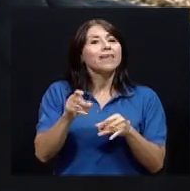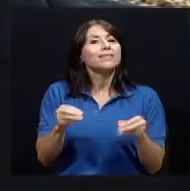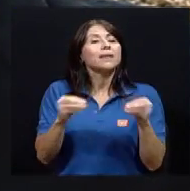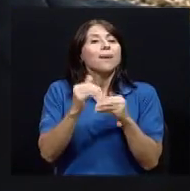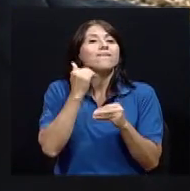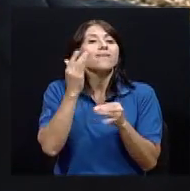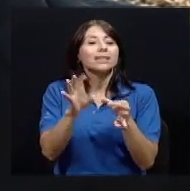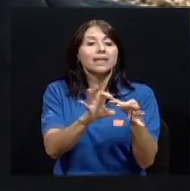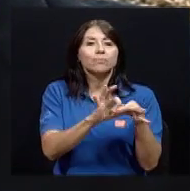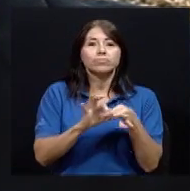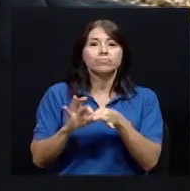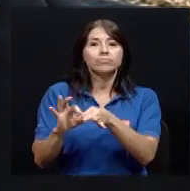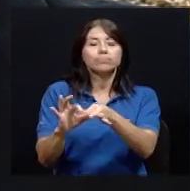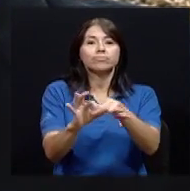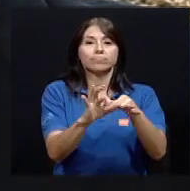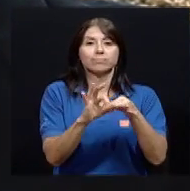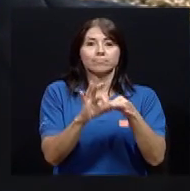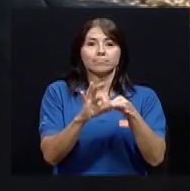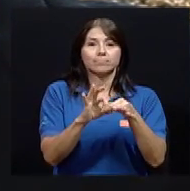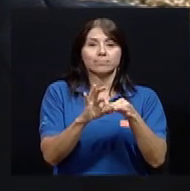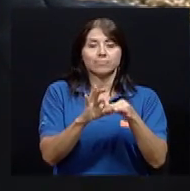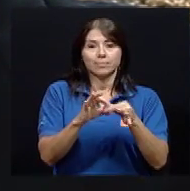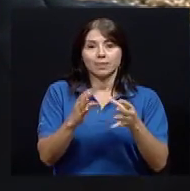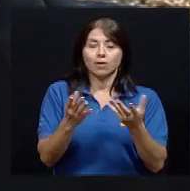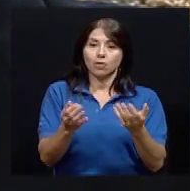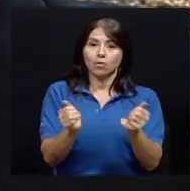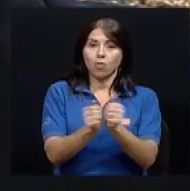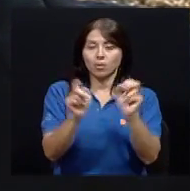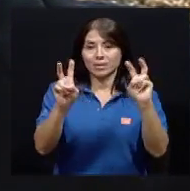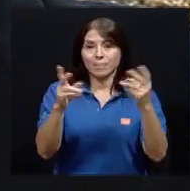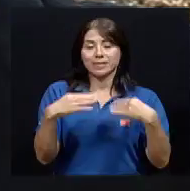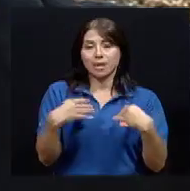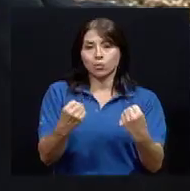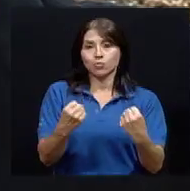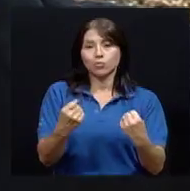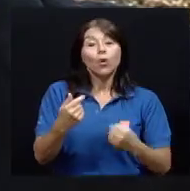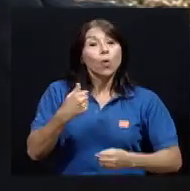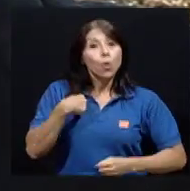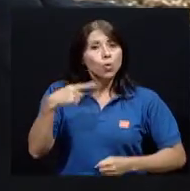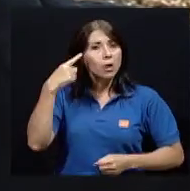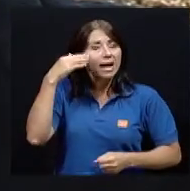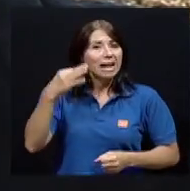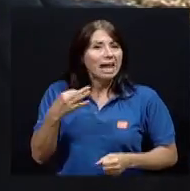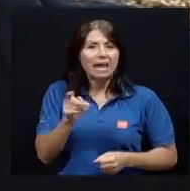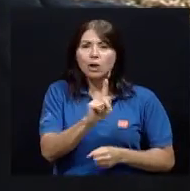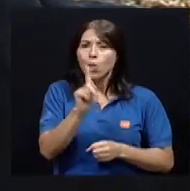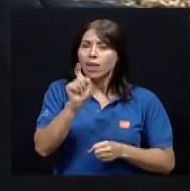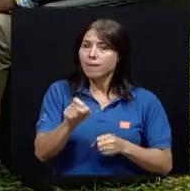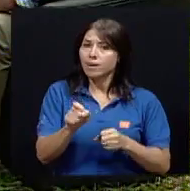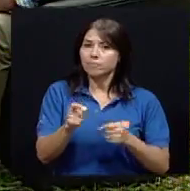que llamamos salud, ¿verdad? O sea, siente uno que no debiera haber mayor problema, lo cierto es que existe, ¿verdad?, y eso,